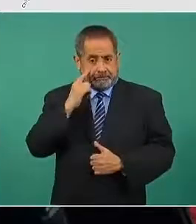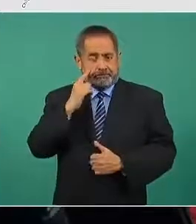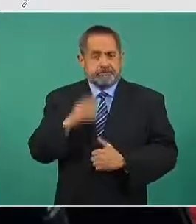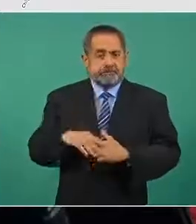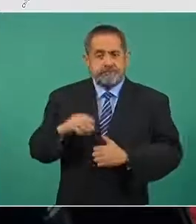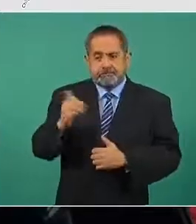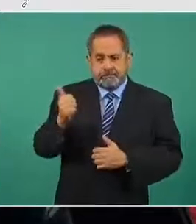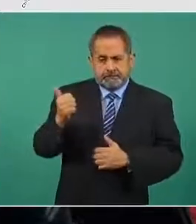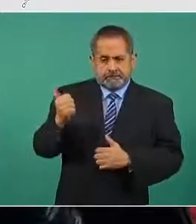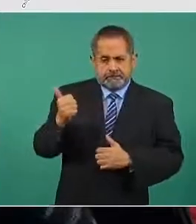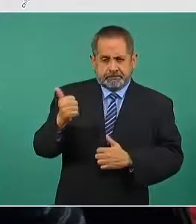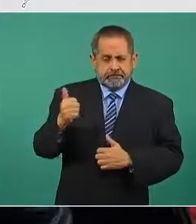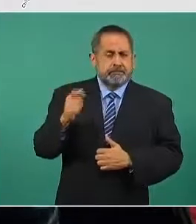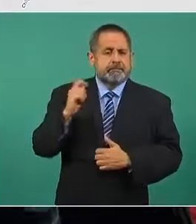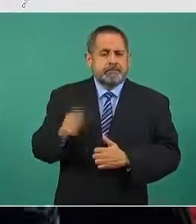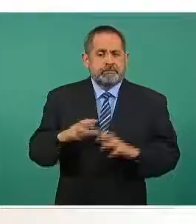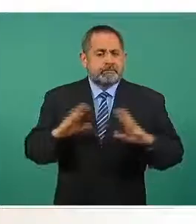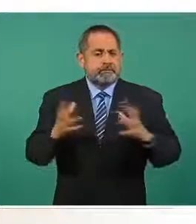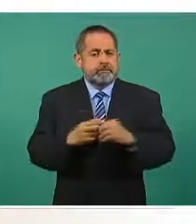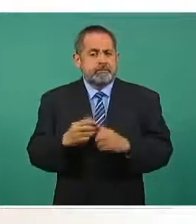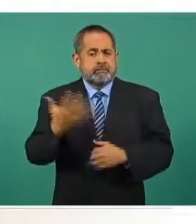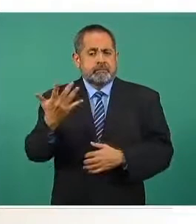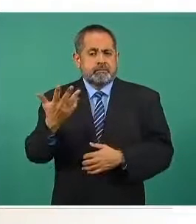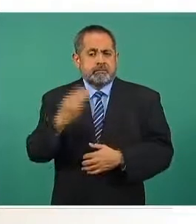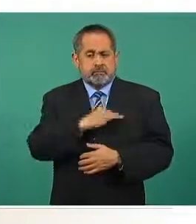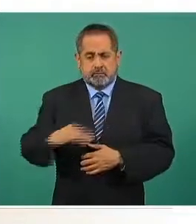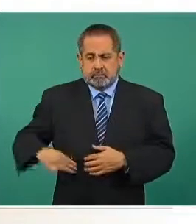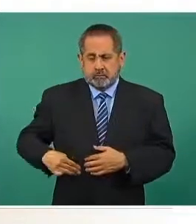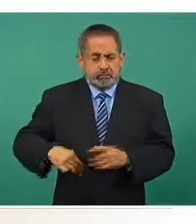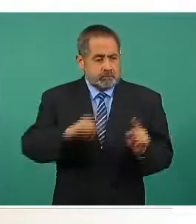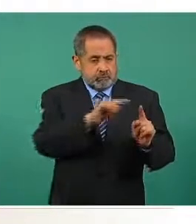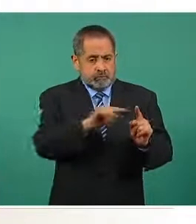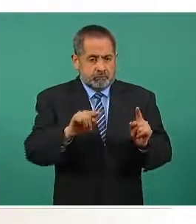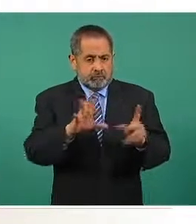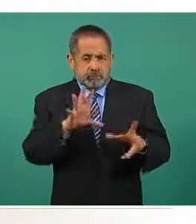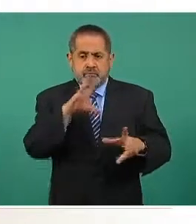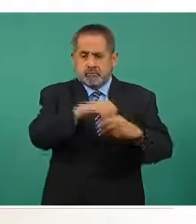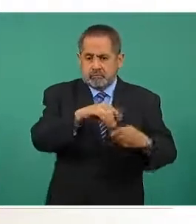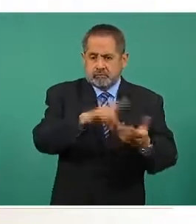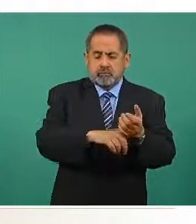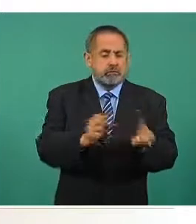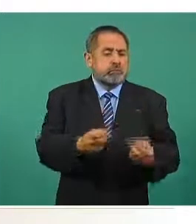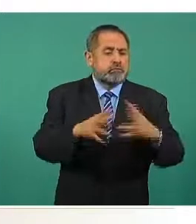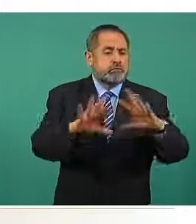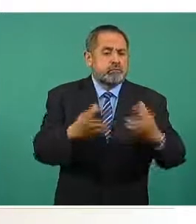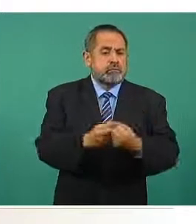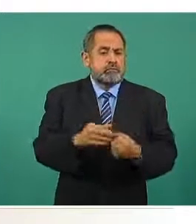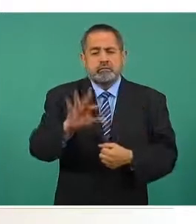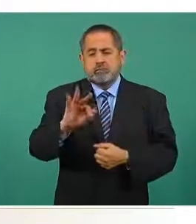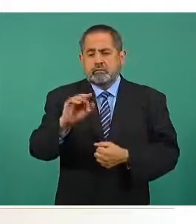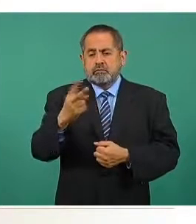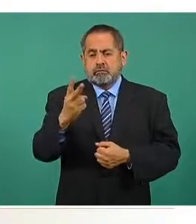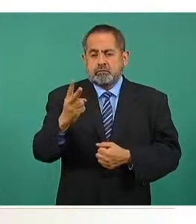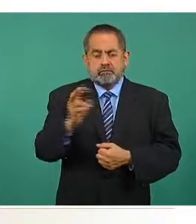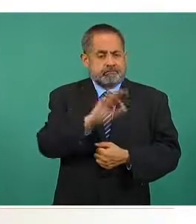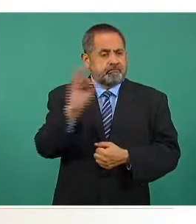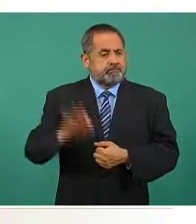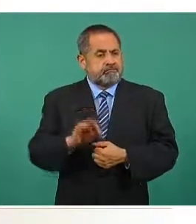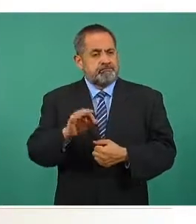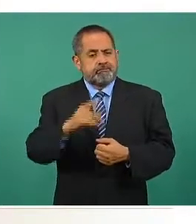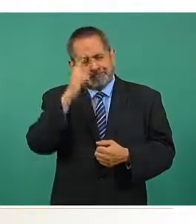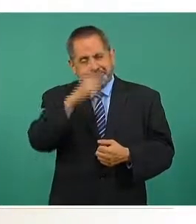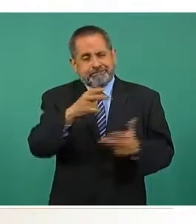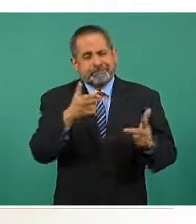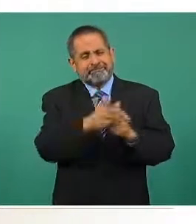los 50 municipios prioritarios concentran el 42 por ciento de los homicidios dolosos del